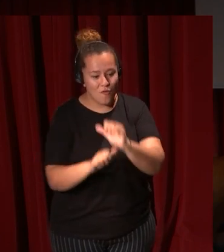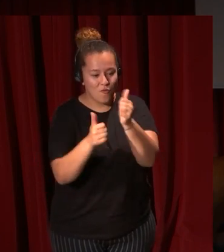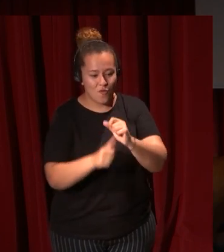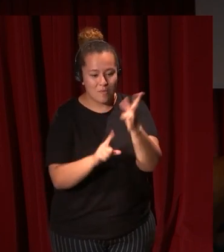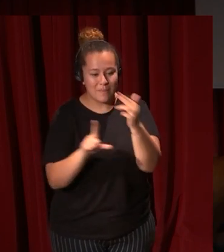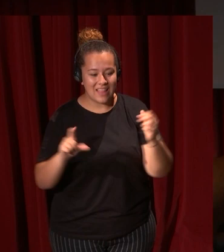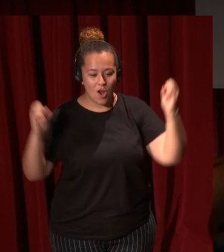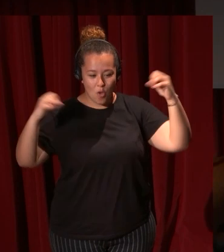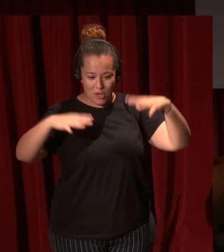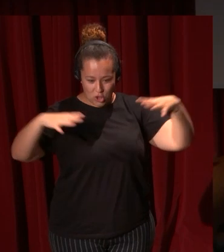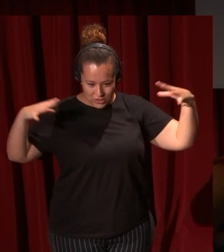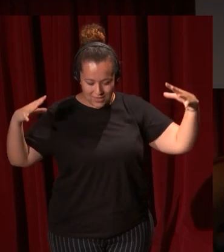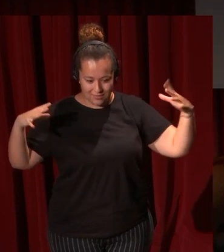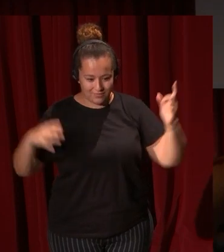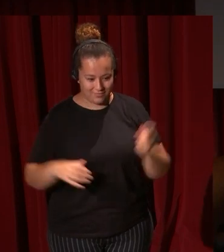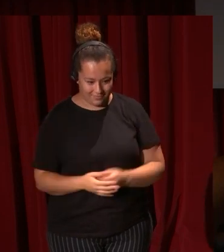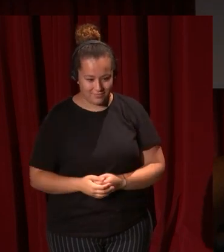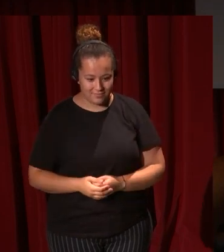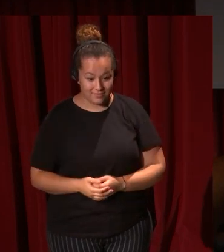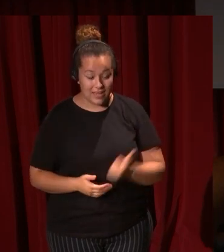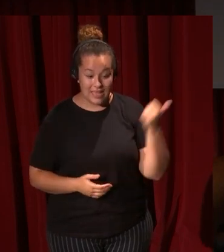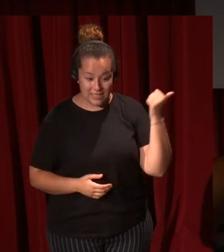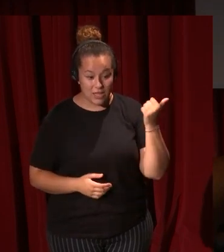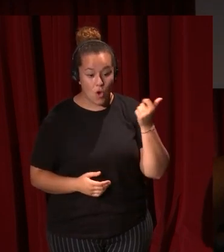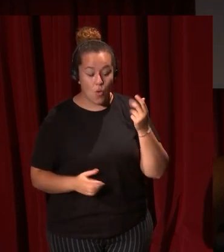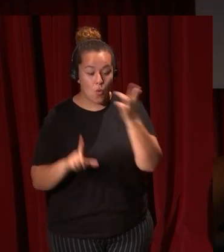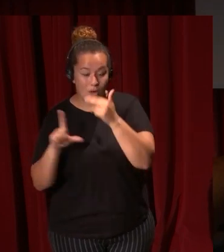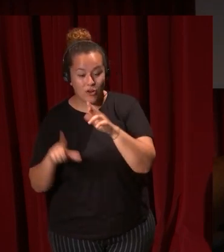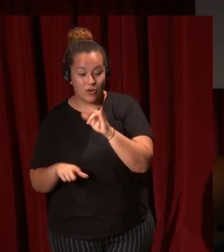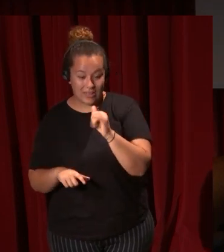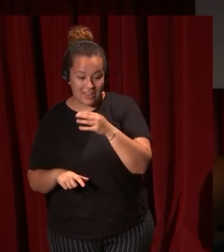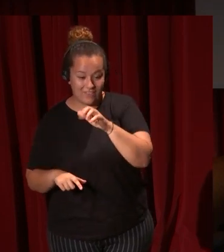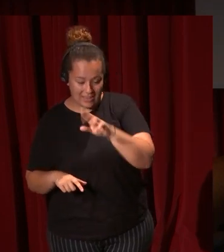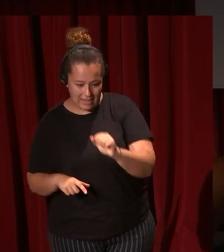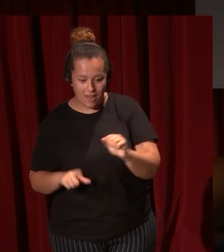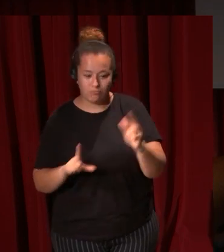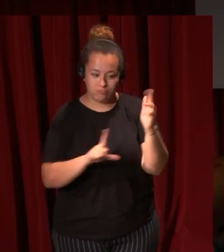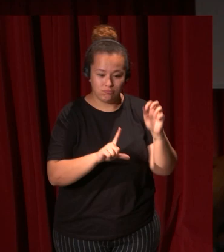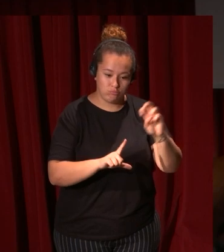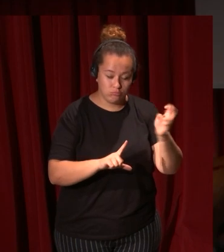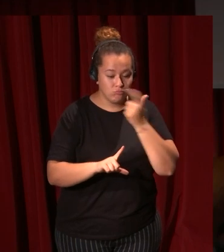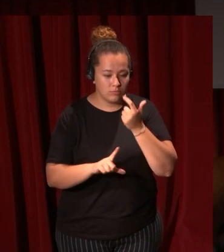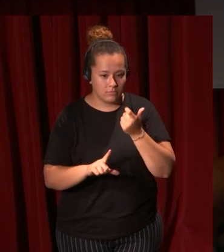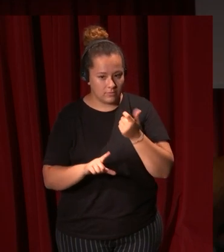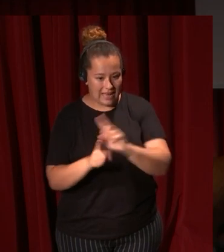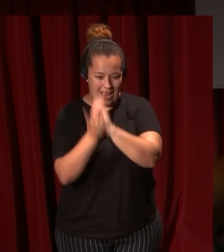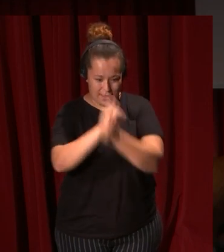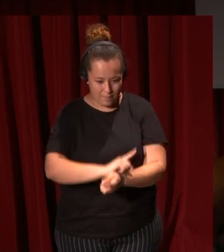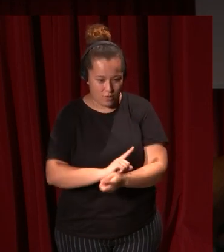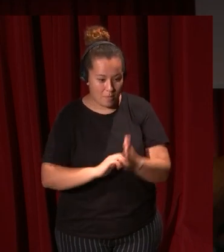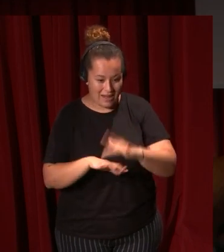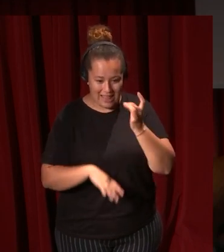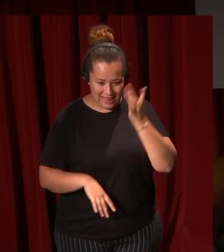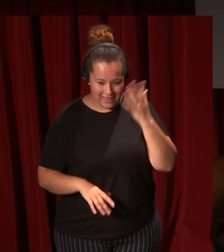la escuela de Atenas estos son un cuadro de Rivera y uno de Ter Bruggen que son agentes de cambio correas de transmisión de estas